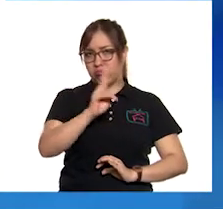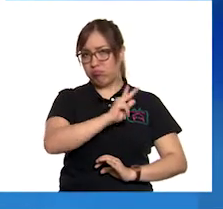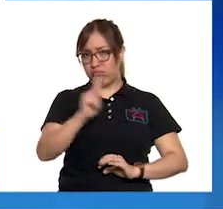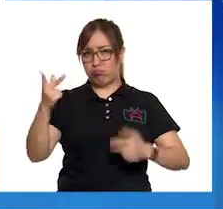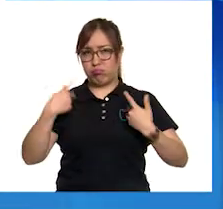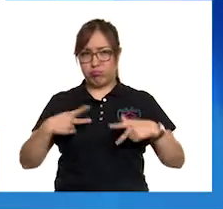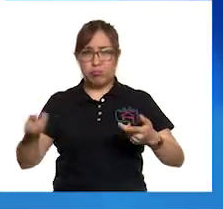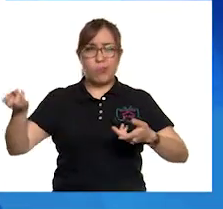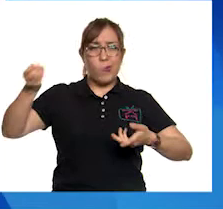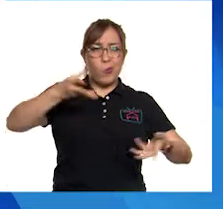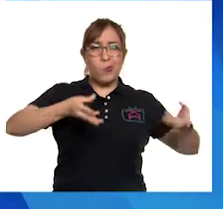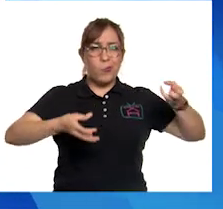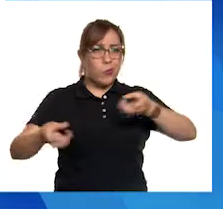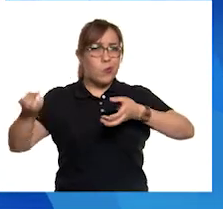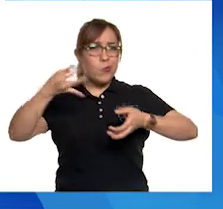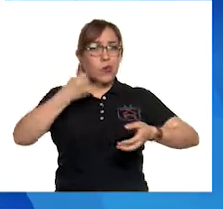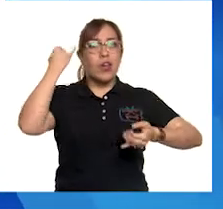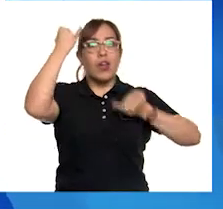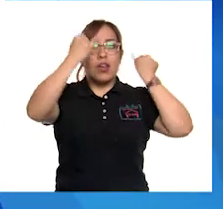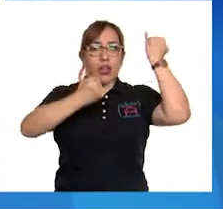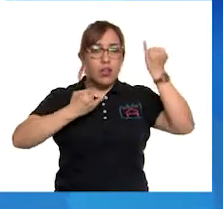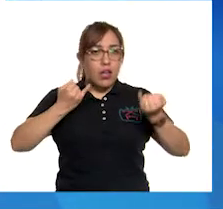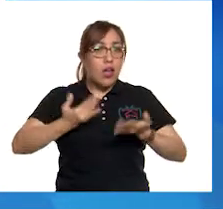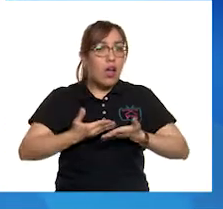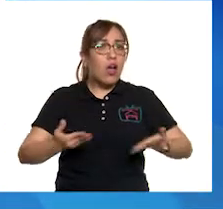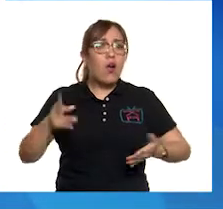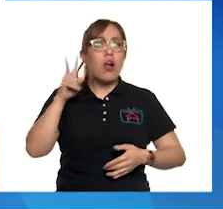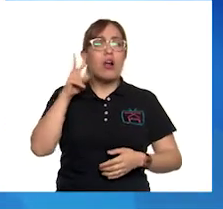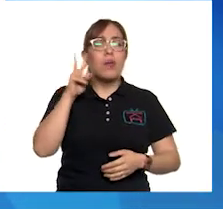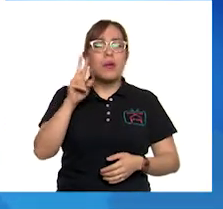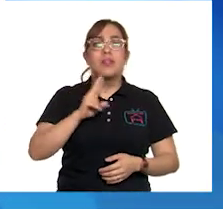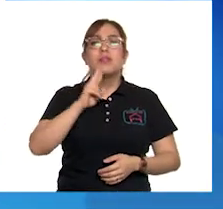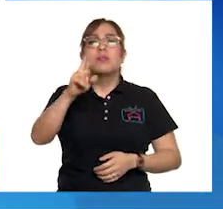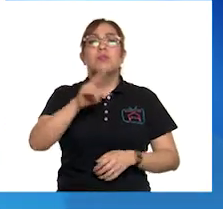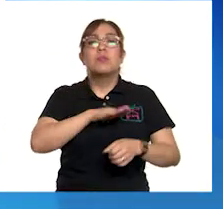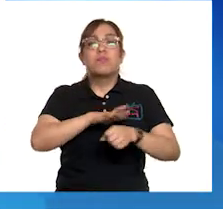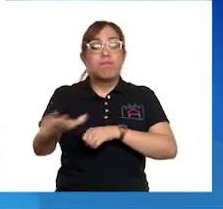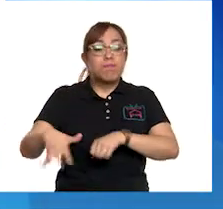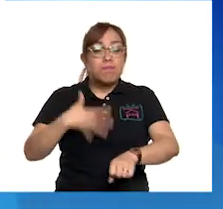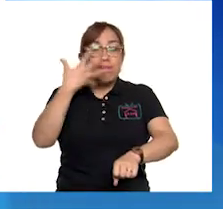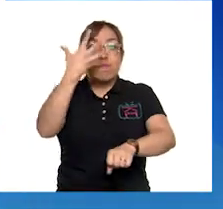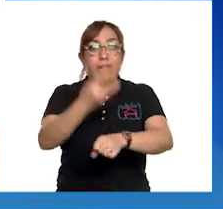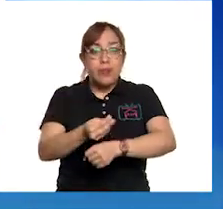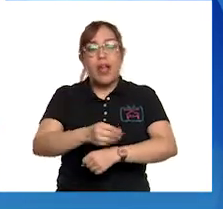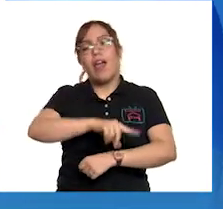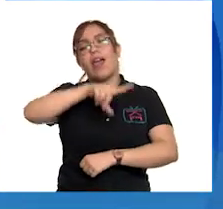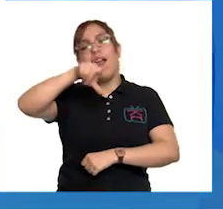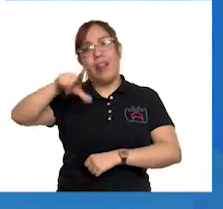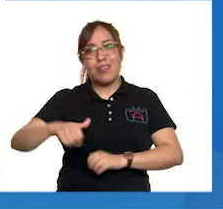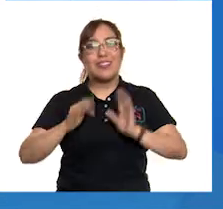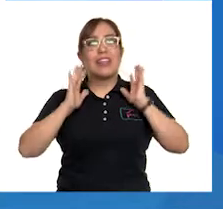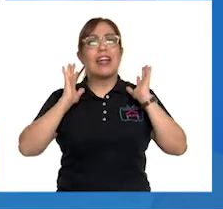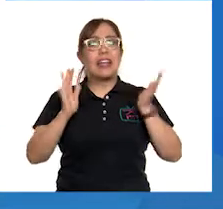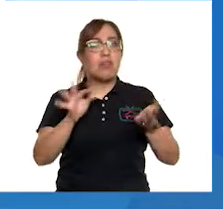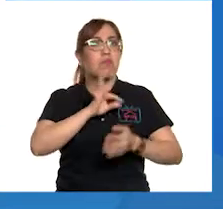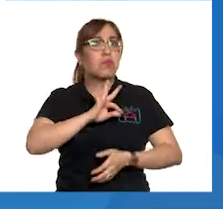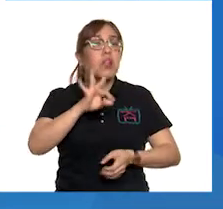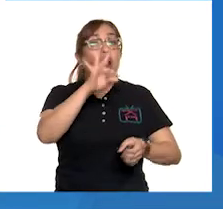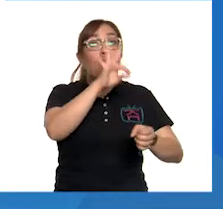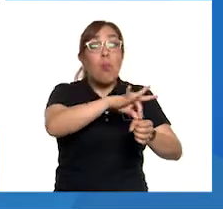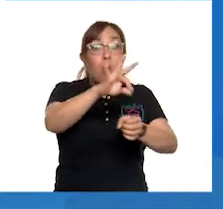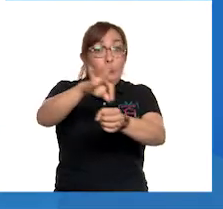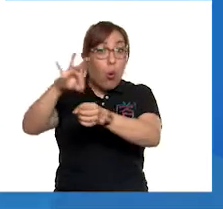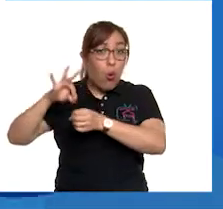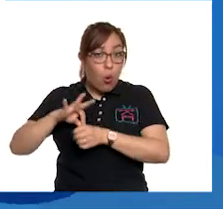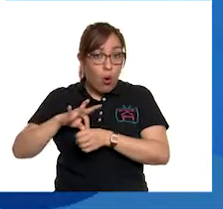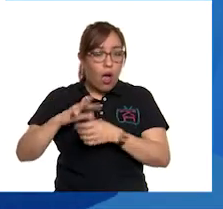y necesidades, pues hay que ver cuáles se atienden primero y podría llevarse a cabo una votación para decidir.